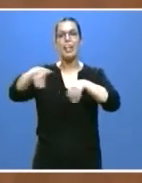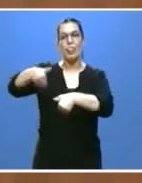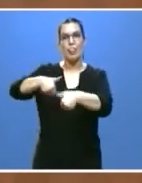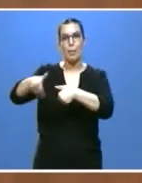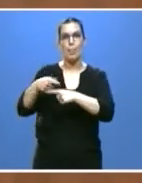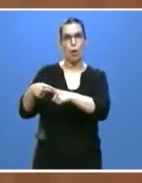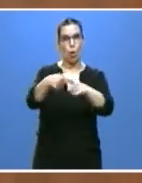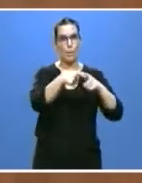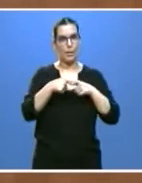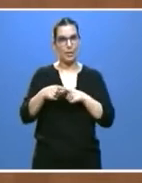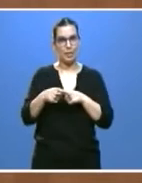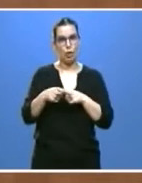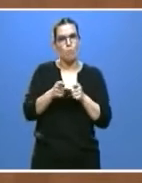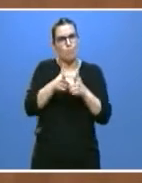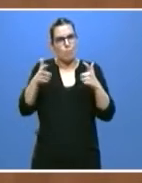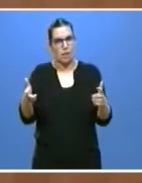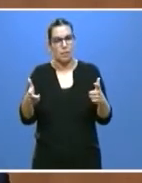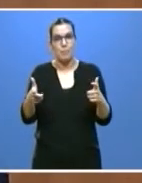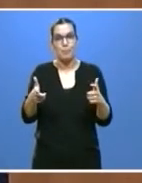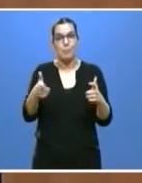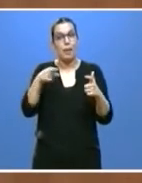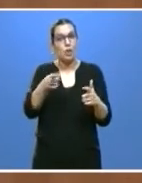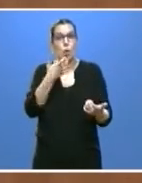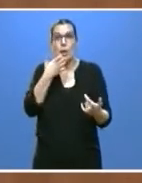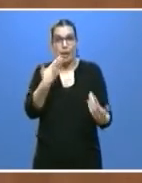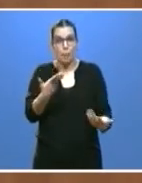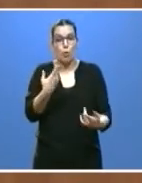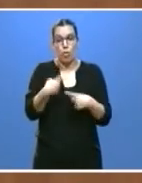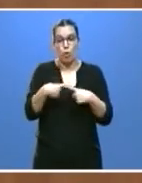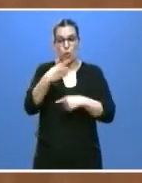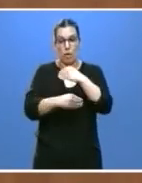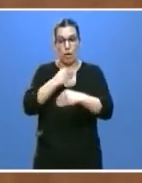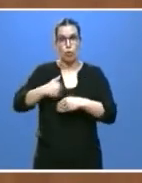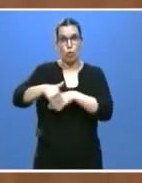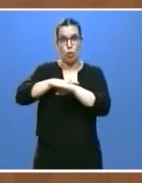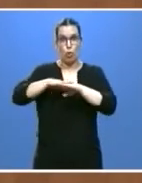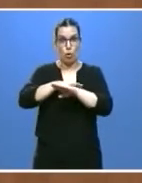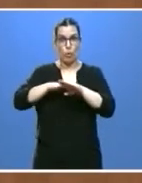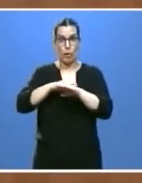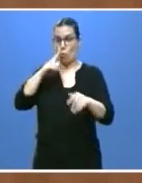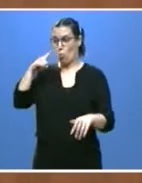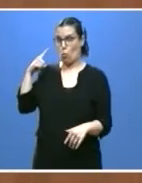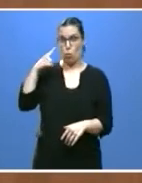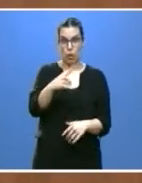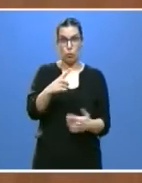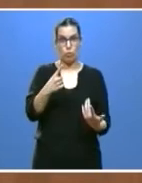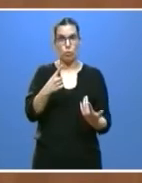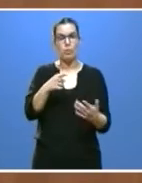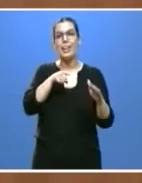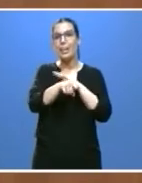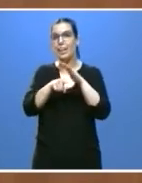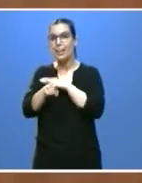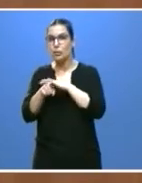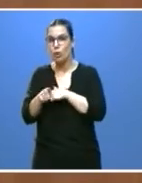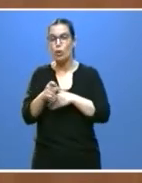compartido. Son algunos ejemplos de la actividad del gobierno que presido, que en este primer año ha tramitado más de un